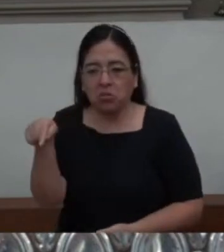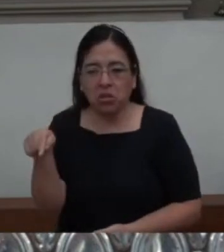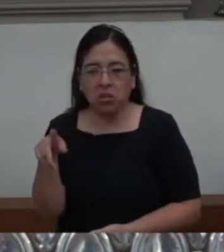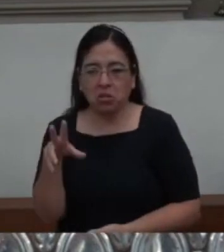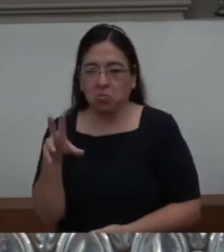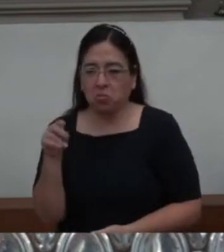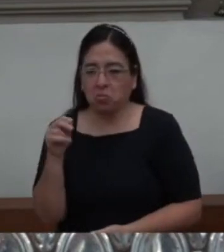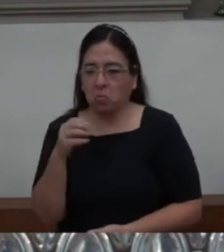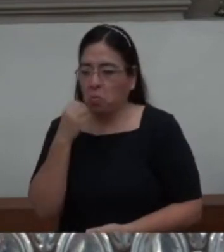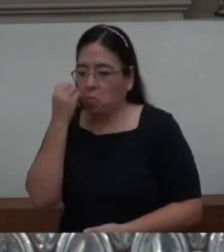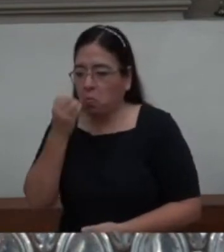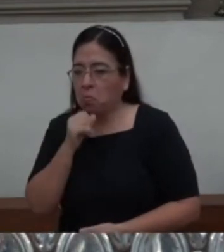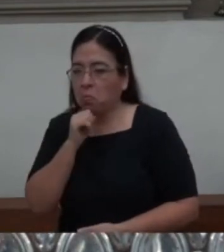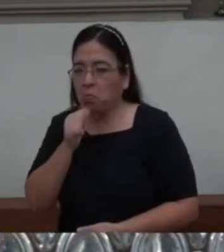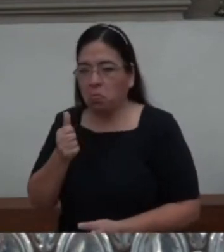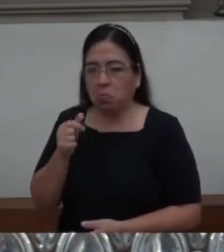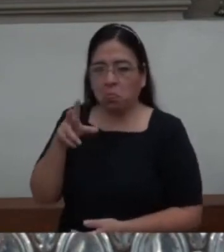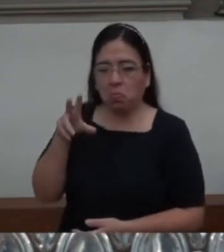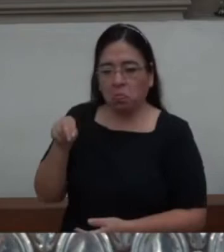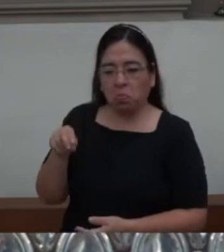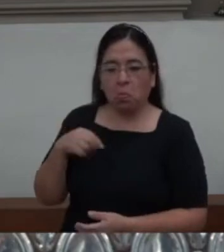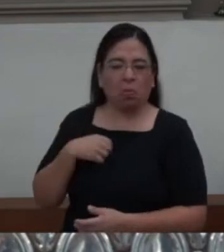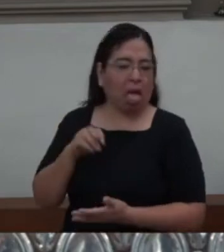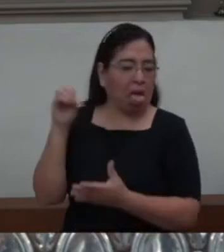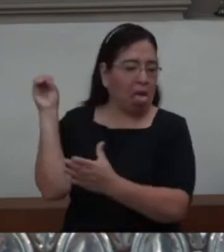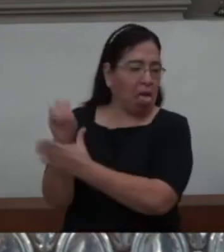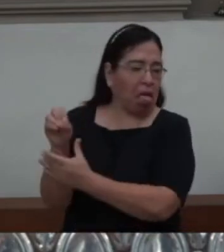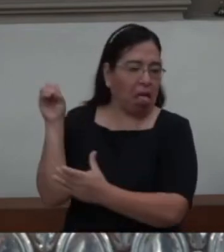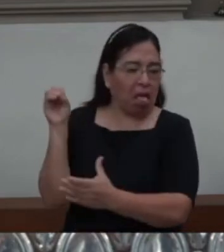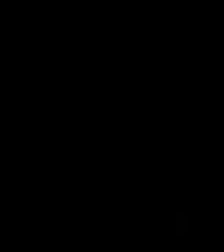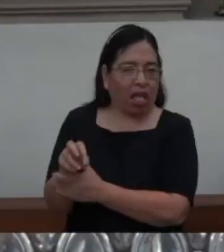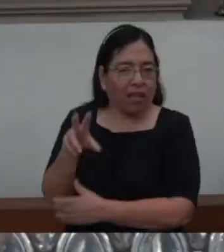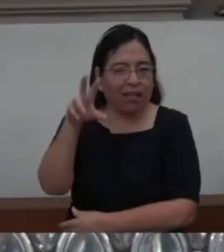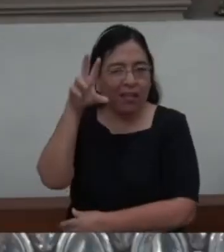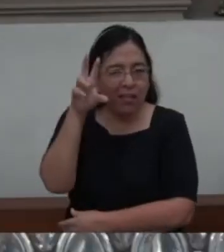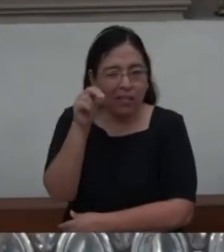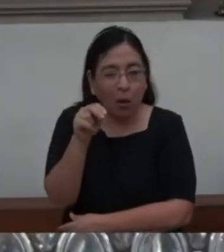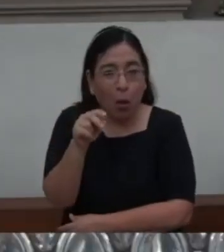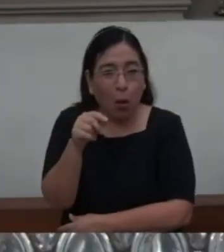Por eso, Cristo bendice.